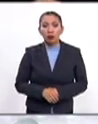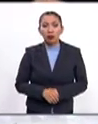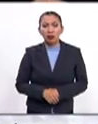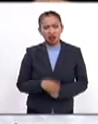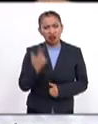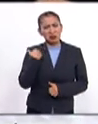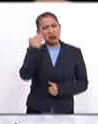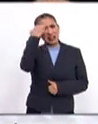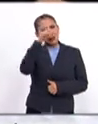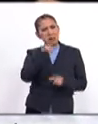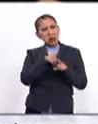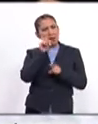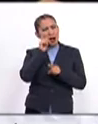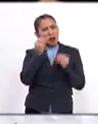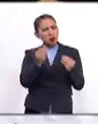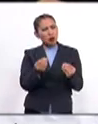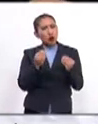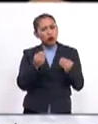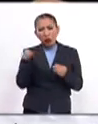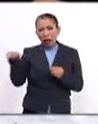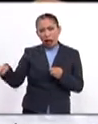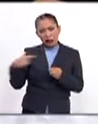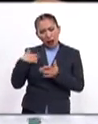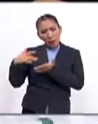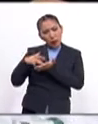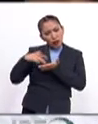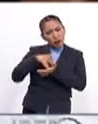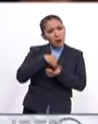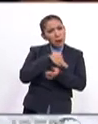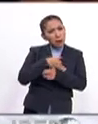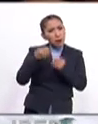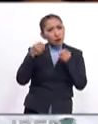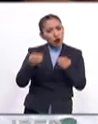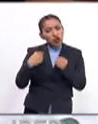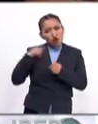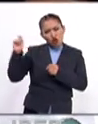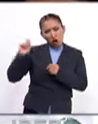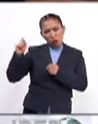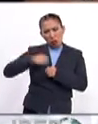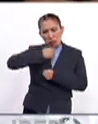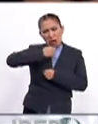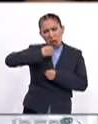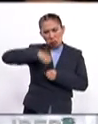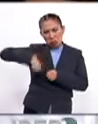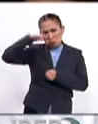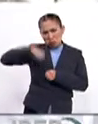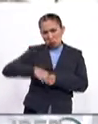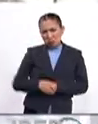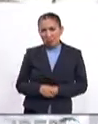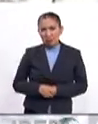Hubiera extrañado a mi hermana mucho. Ella apoya mucho a mi familia y el novio era muy viejo.